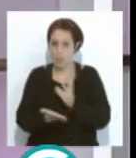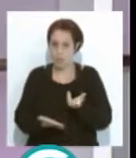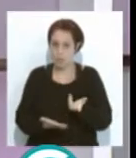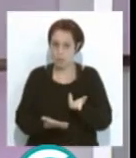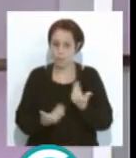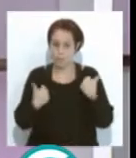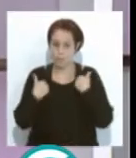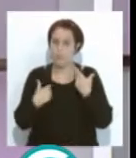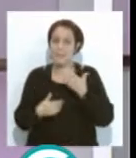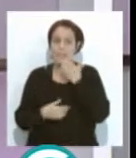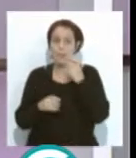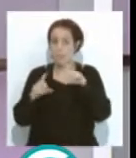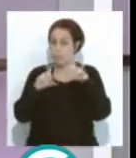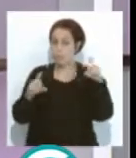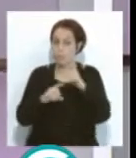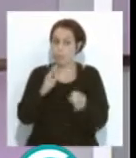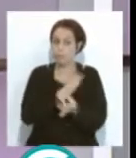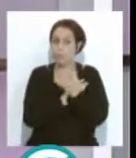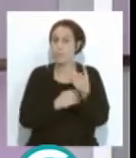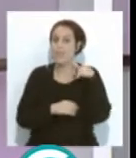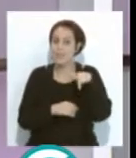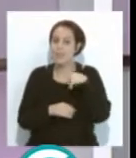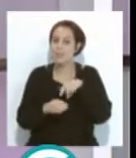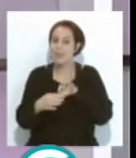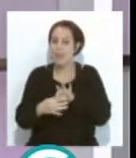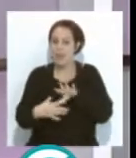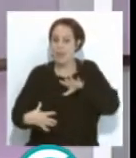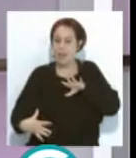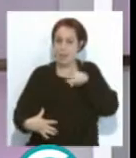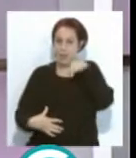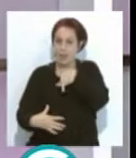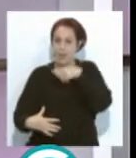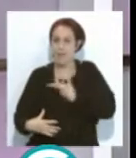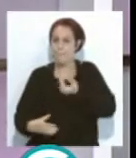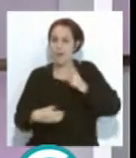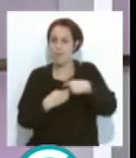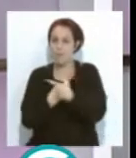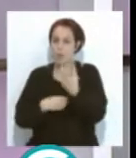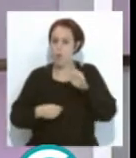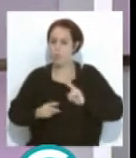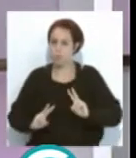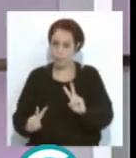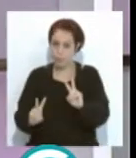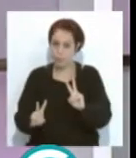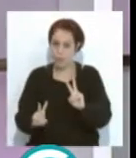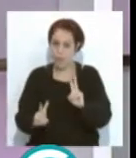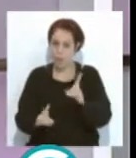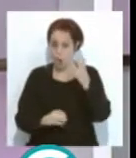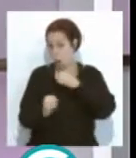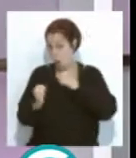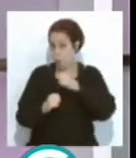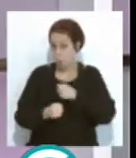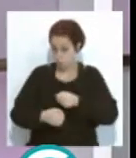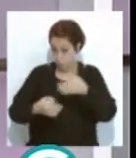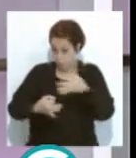hiciera otro patronato, ese patronato debería estar más desvinculado de lo que es la participación activa del concurso